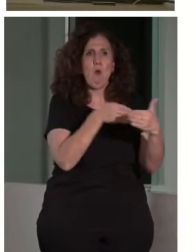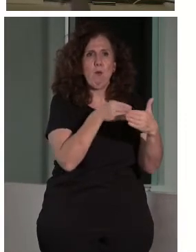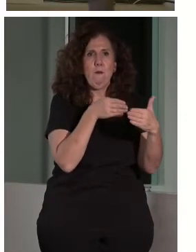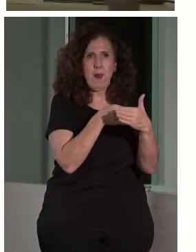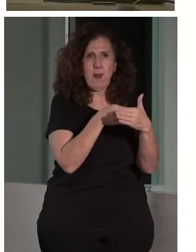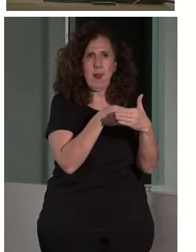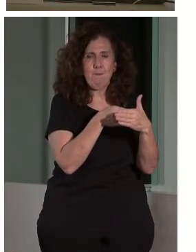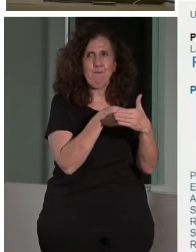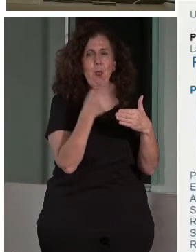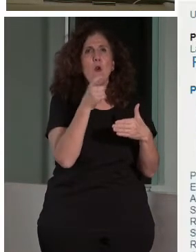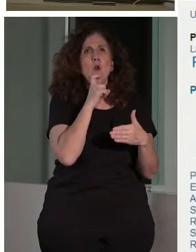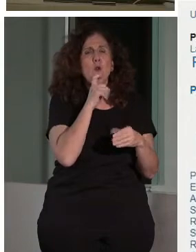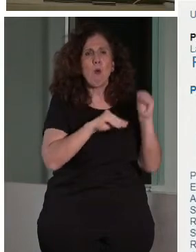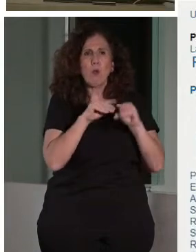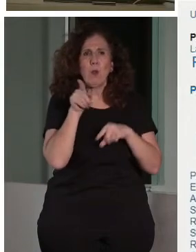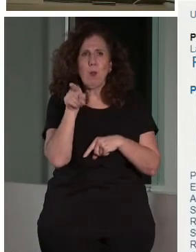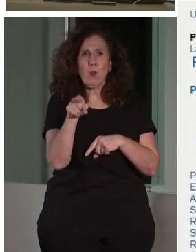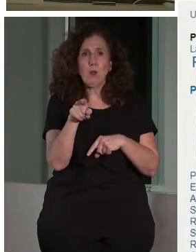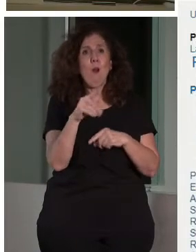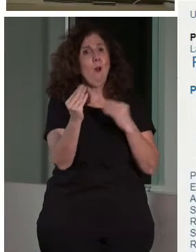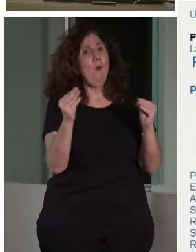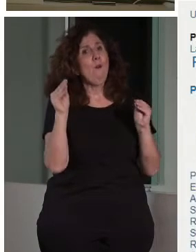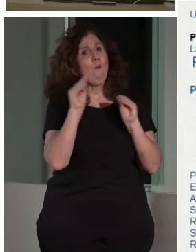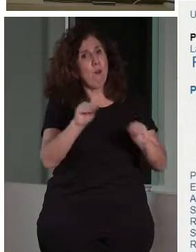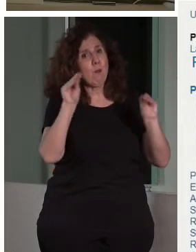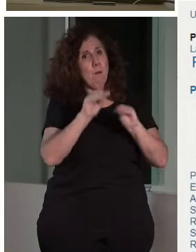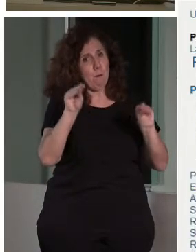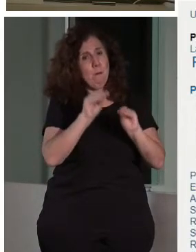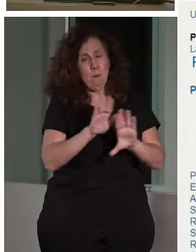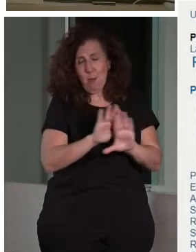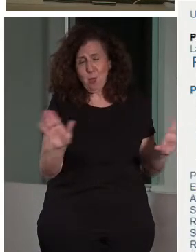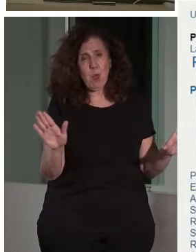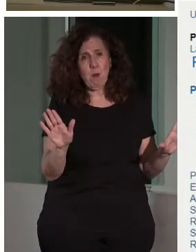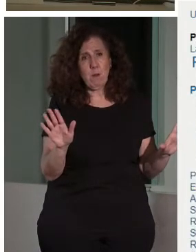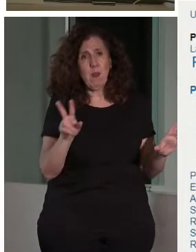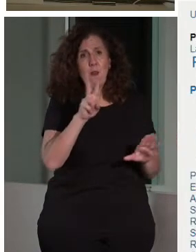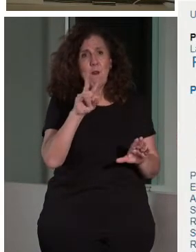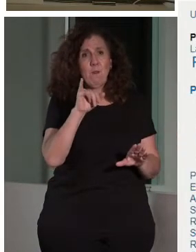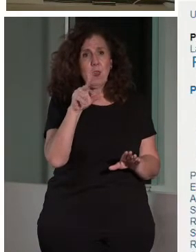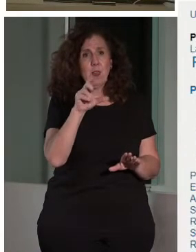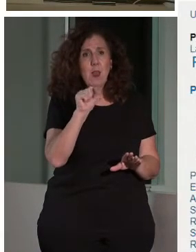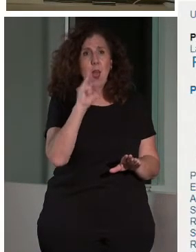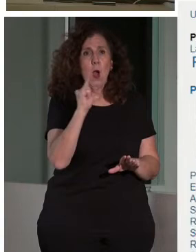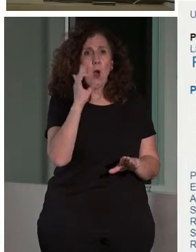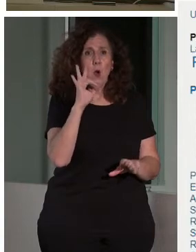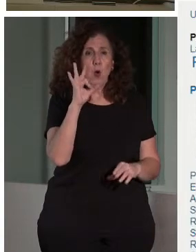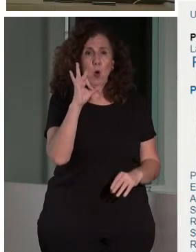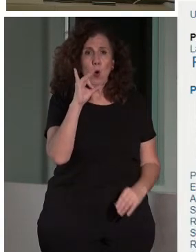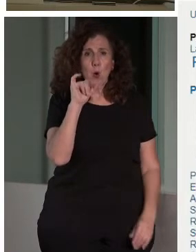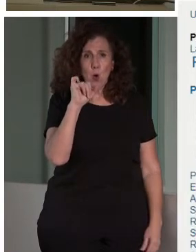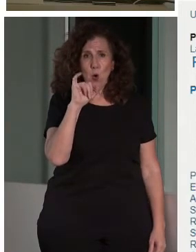Entonces, eso se soluciona con formación, ni más ni menos. Y, bueno, en Villajoyosa nos sentimos un poco hermano menor,